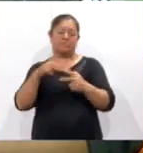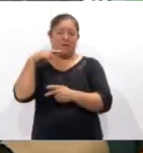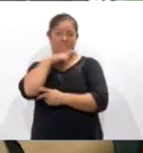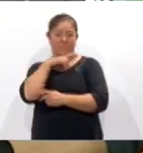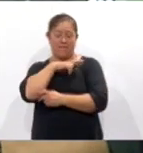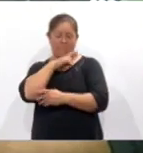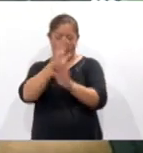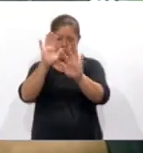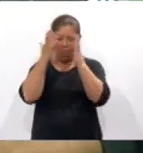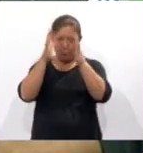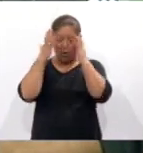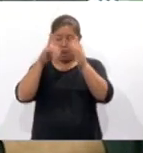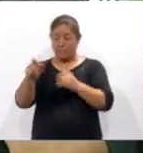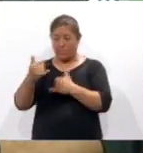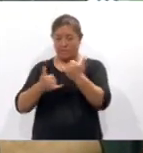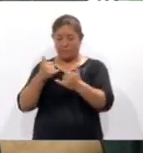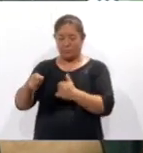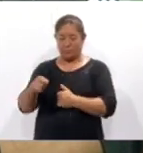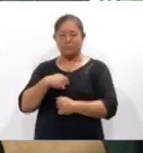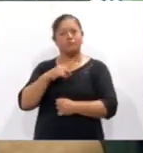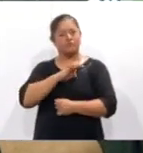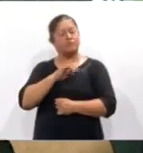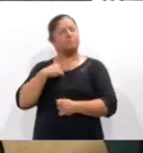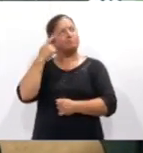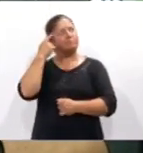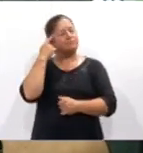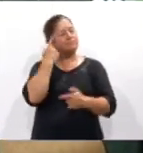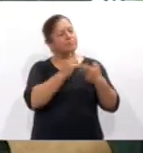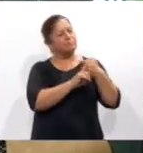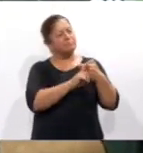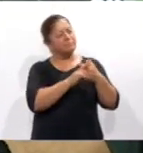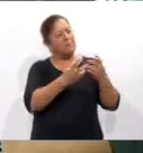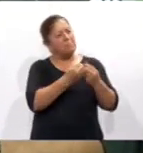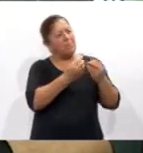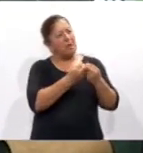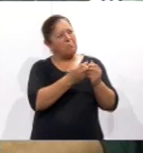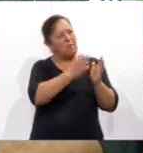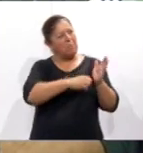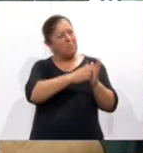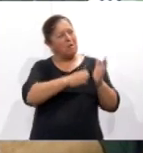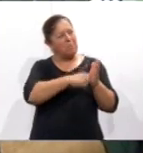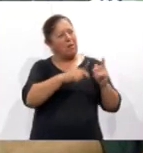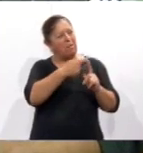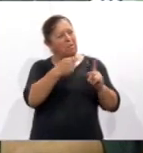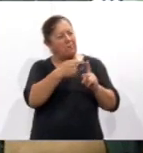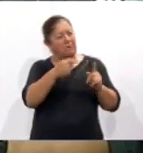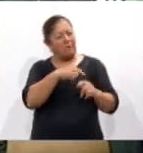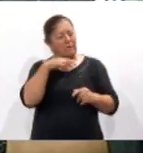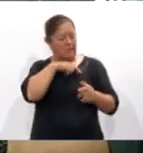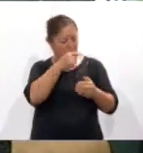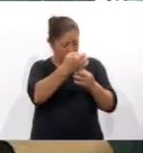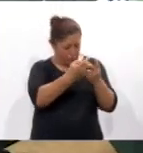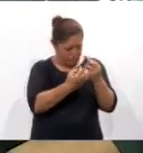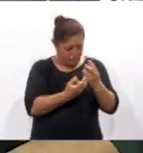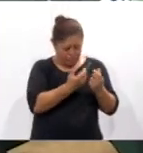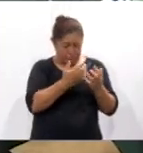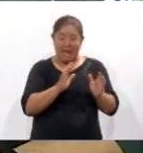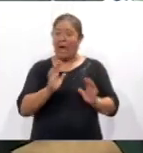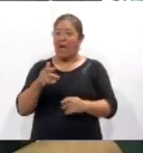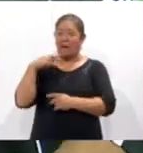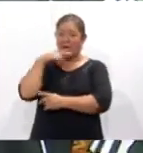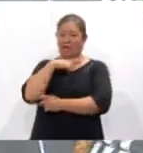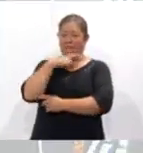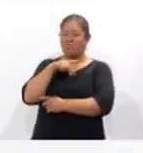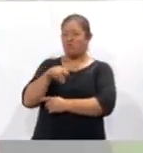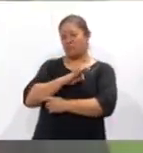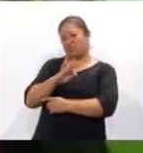en el juego te permite hacer sumas, restas, divisiones, todo ese tipo de ecuaciones, las tendrán a hacerlo de una manera